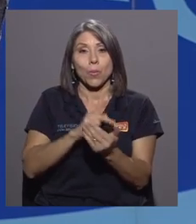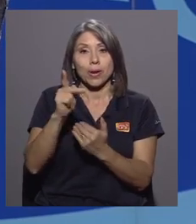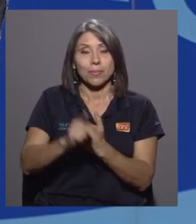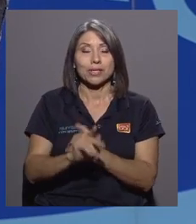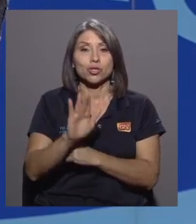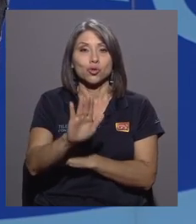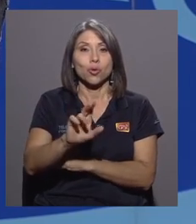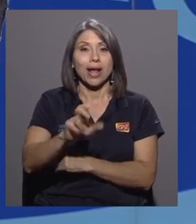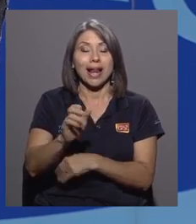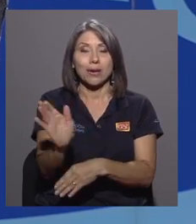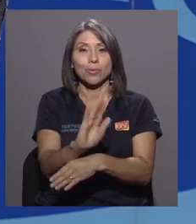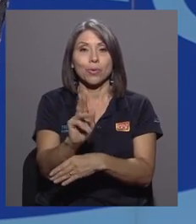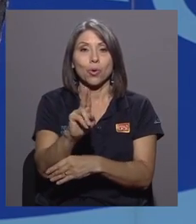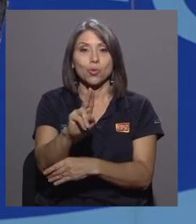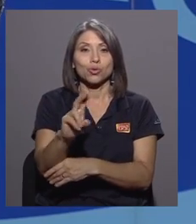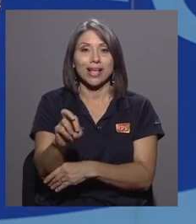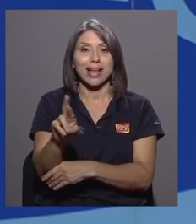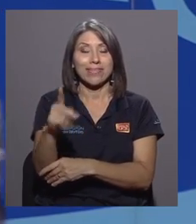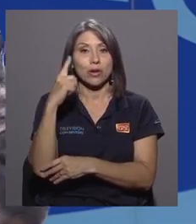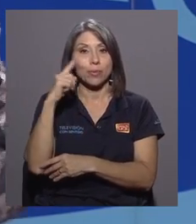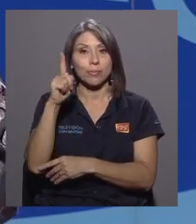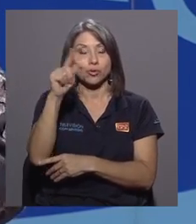programación de su canal UCR y nos vemos a la vuelta de una semana.